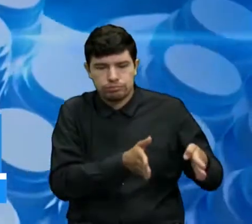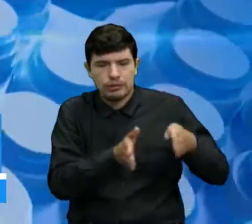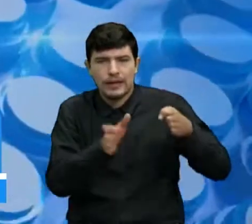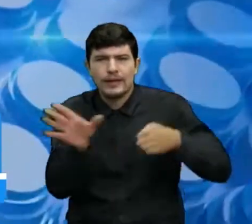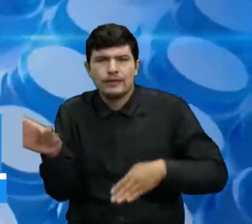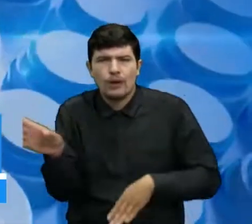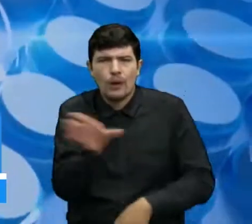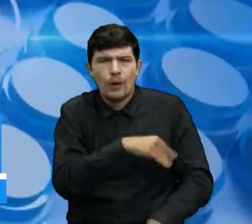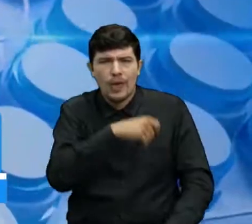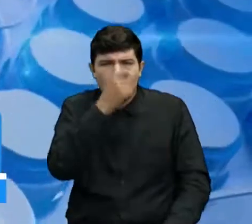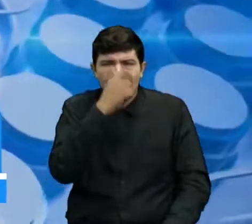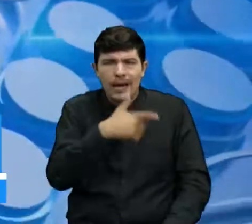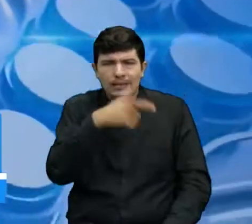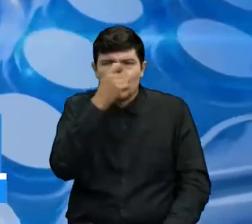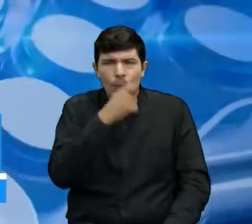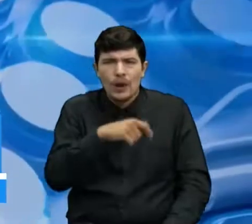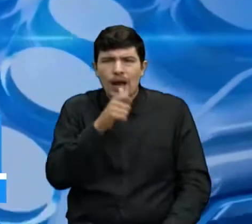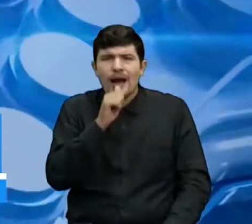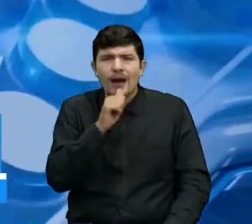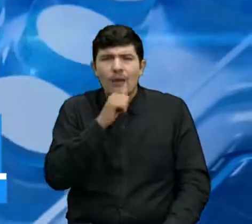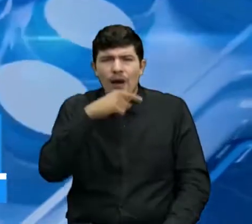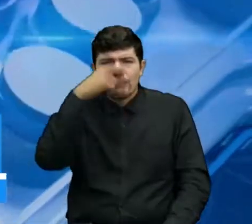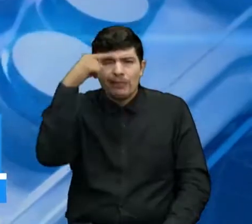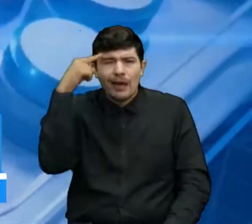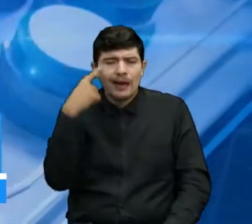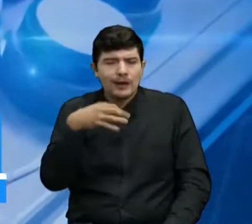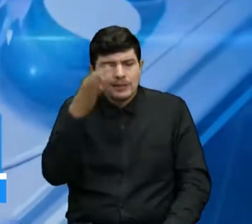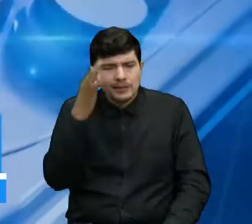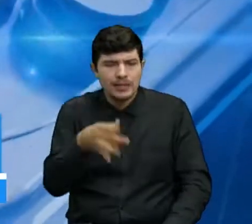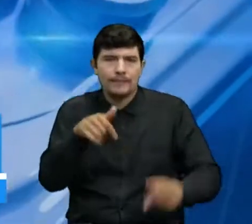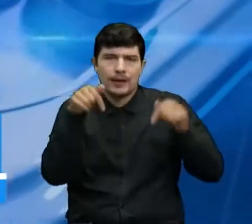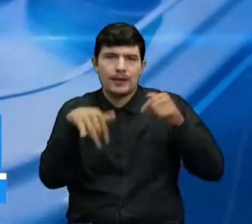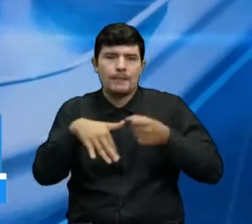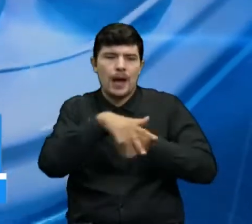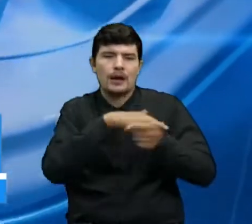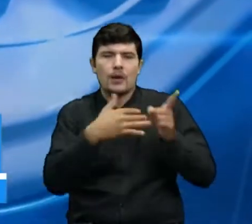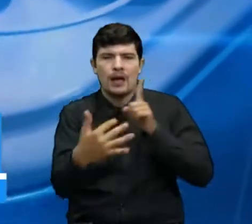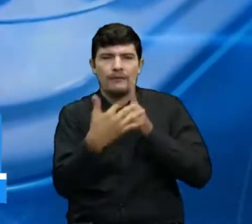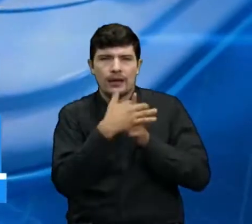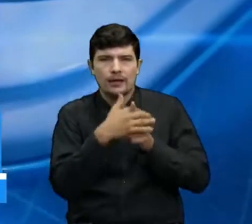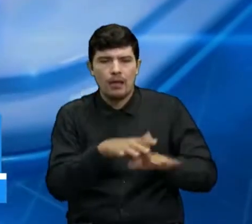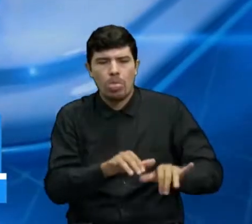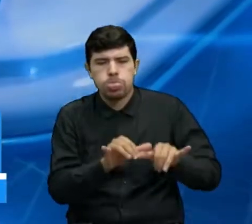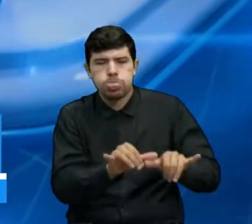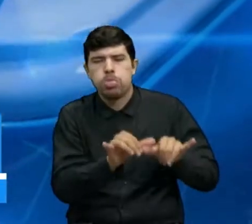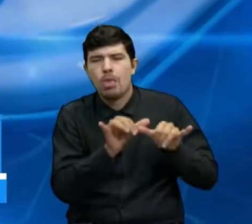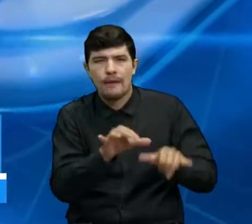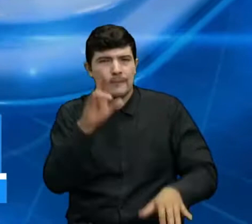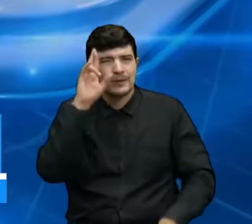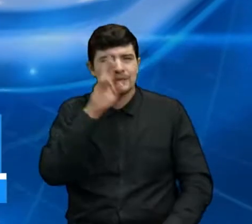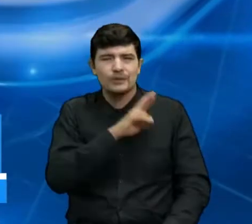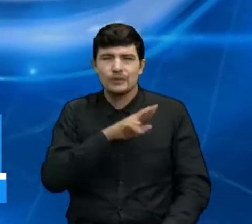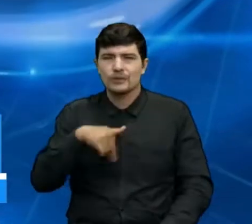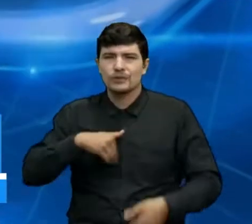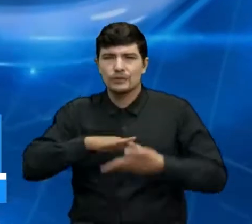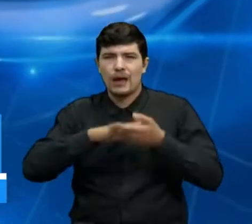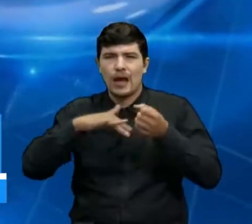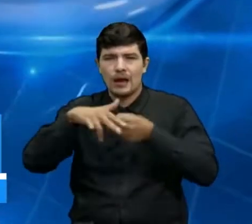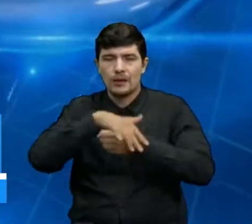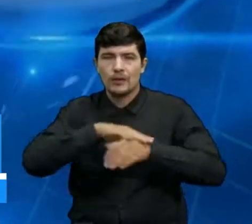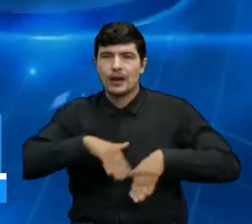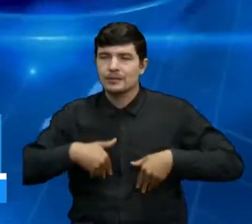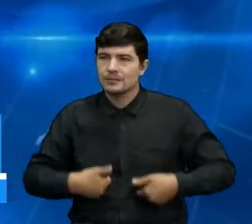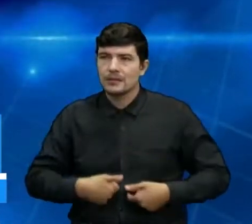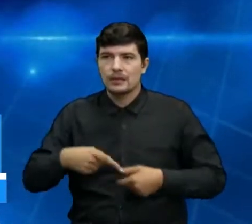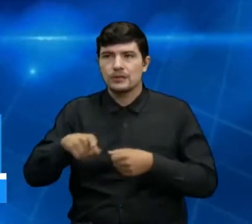basura y aguas negras siempre quedan represadas en nuestro barrio. Estamos cansados de esta situación. Queremos una solución